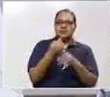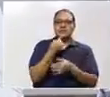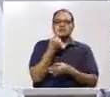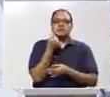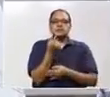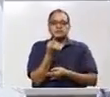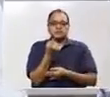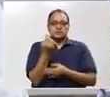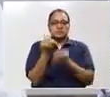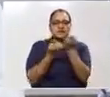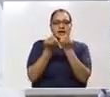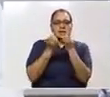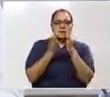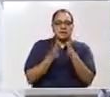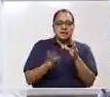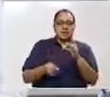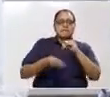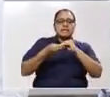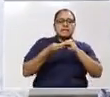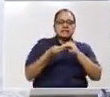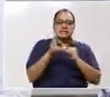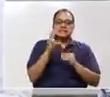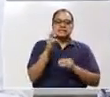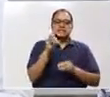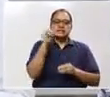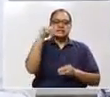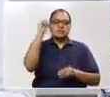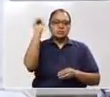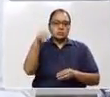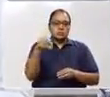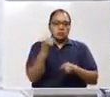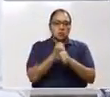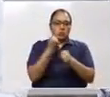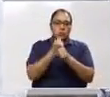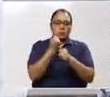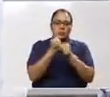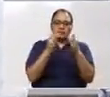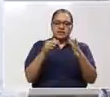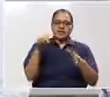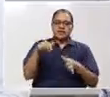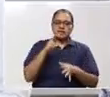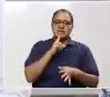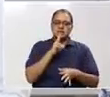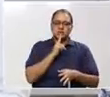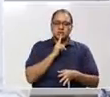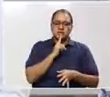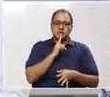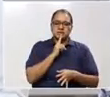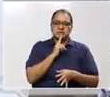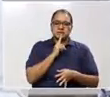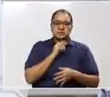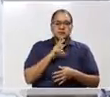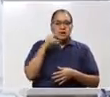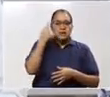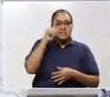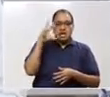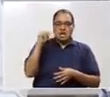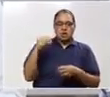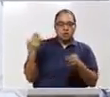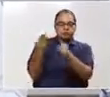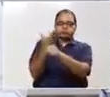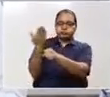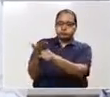genera más del 70% de los empleos en Honduras, para que nos ayuden a no cancelar a sus